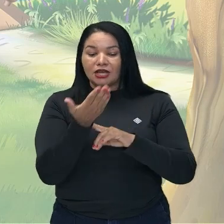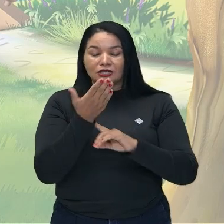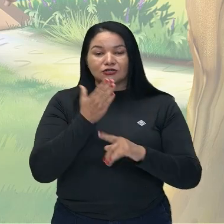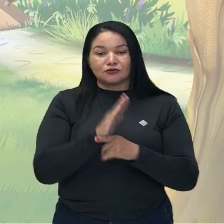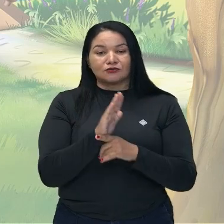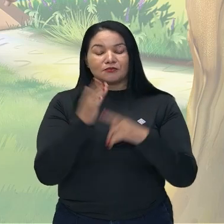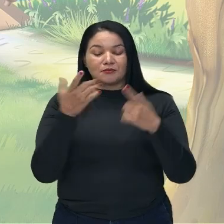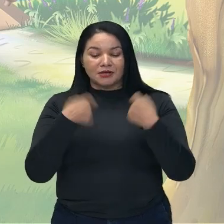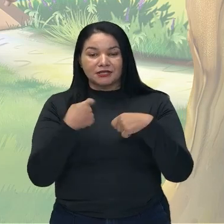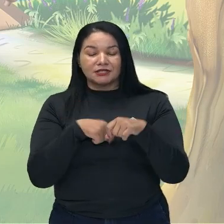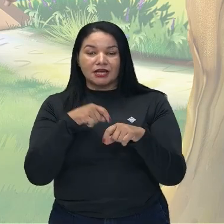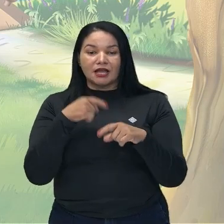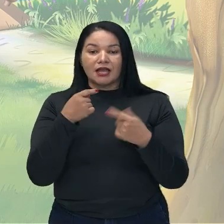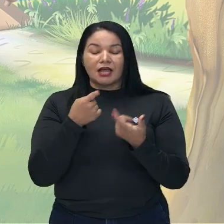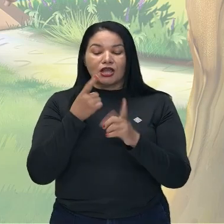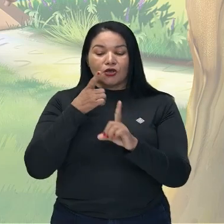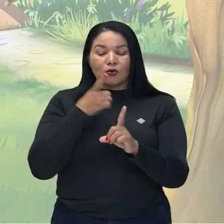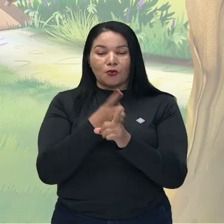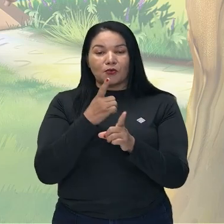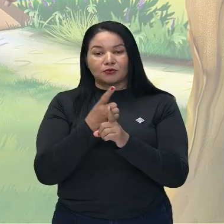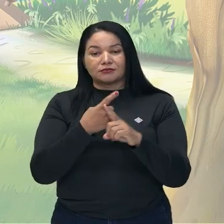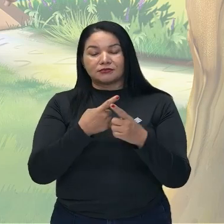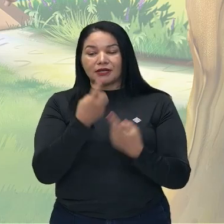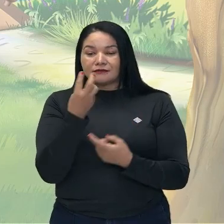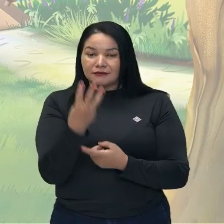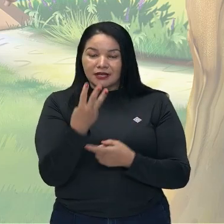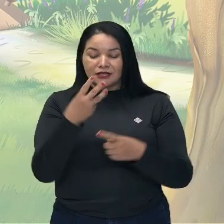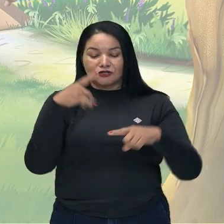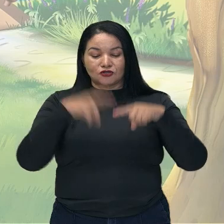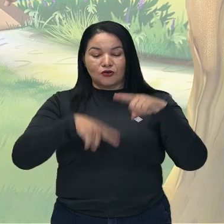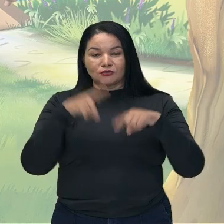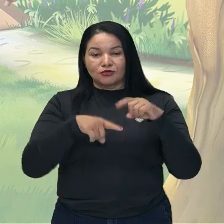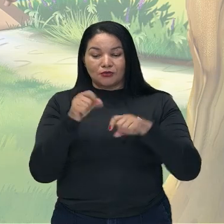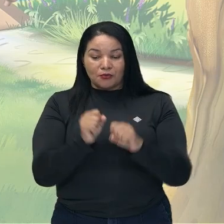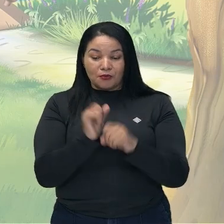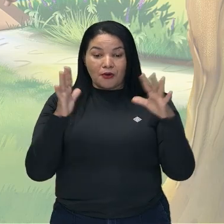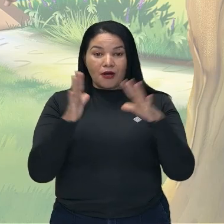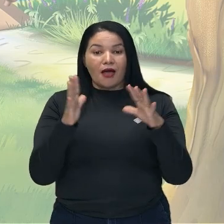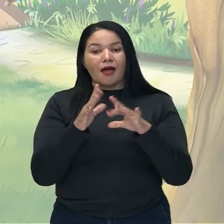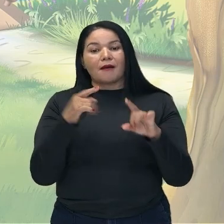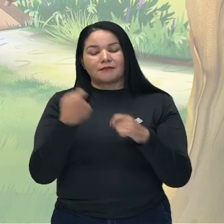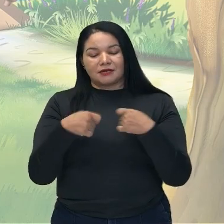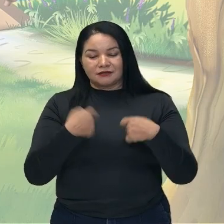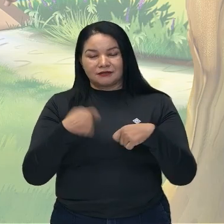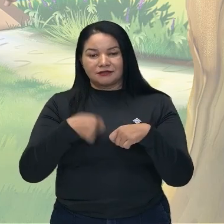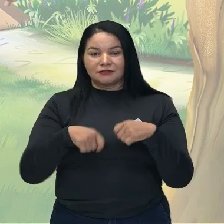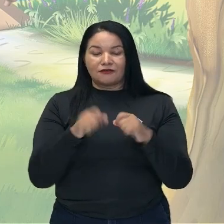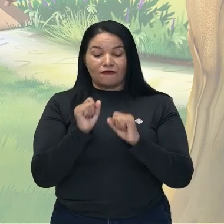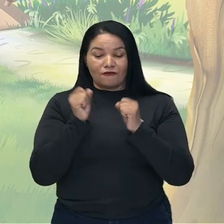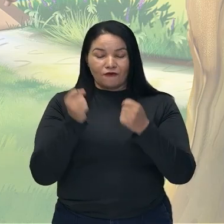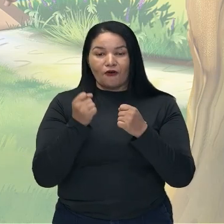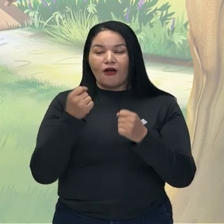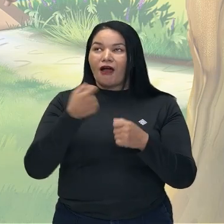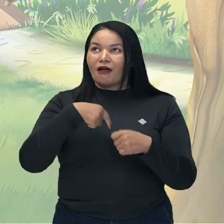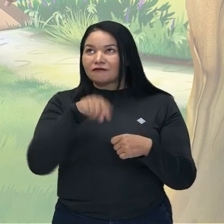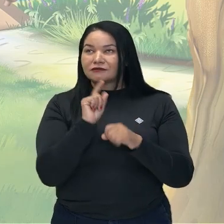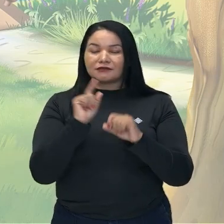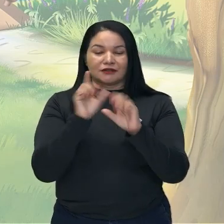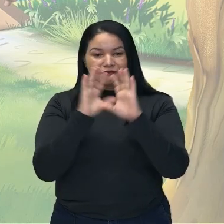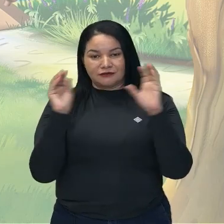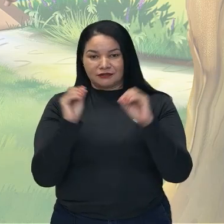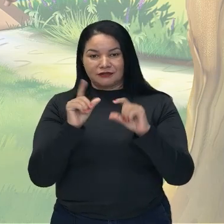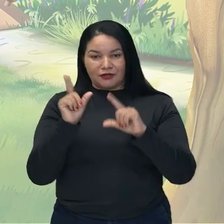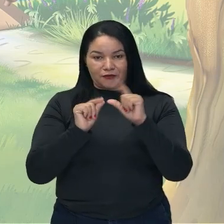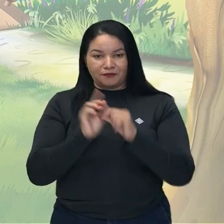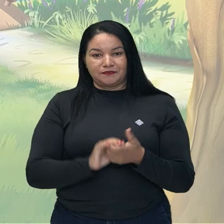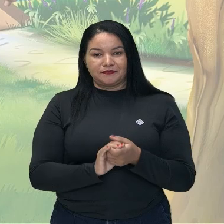encontrar tres objetos mágicos para regresar al cielo. Entonces, entiende que la estrella